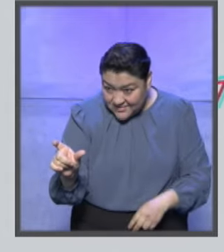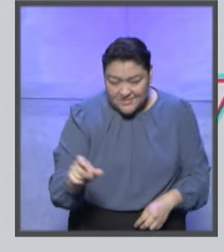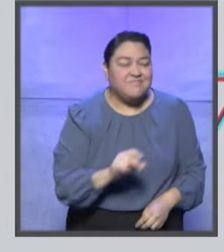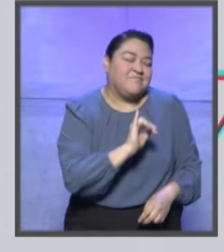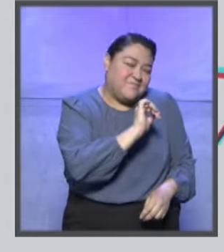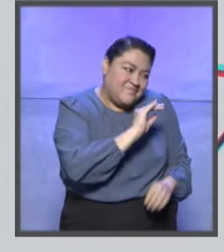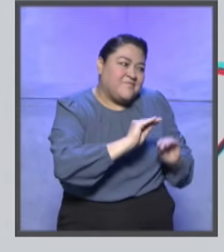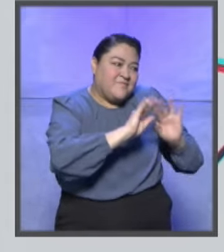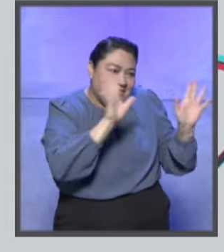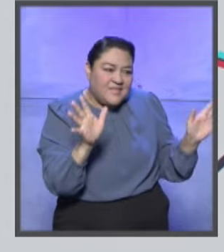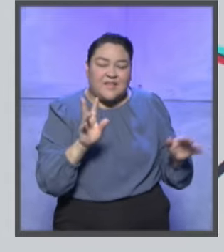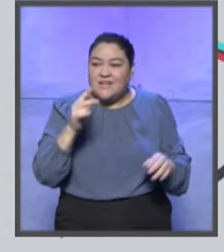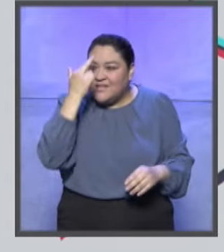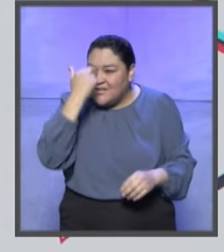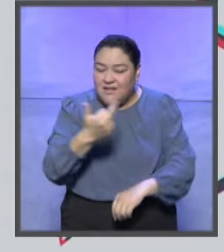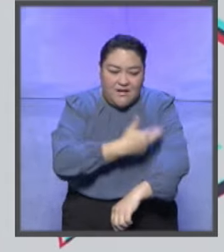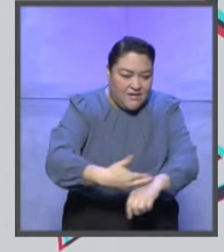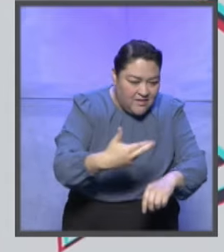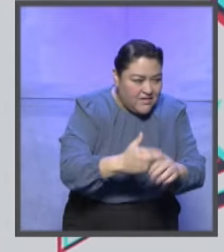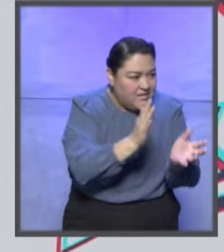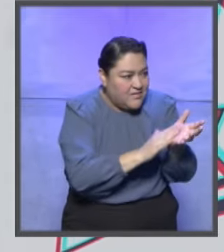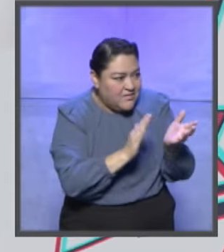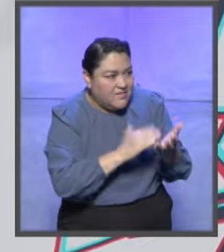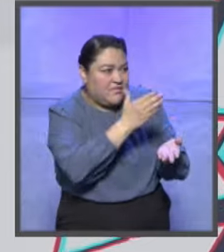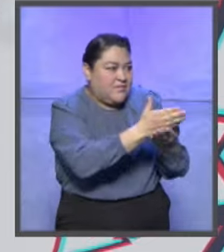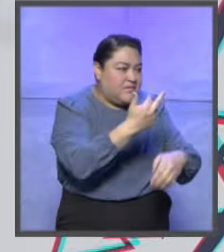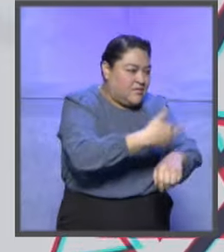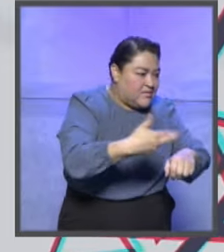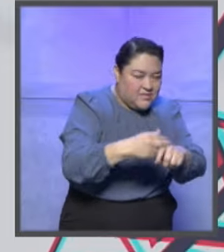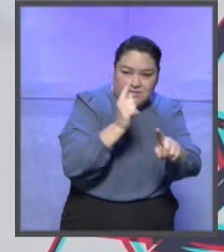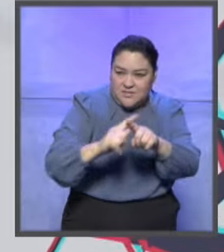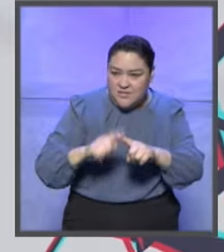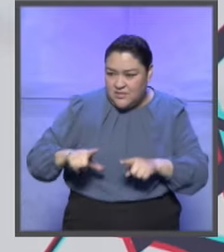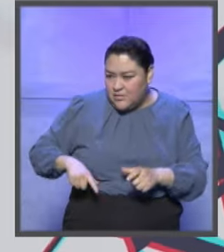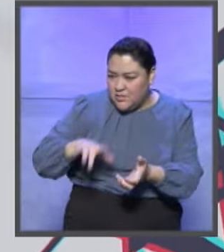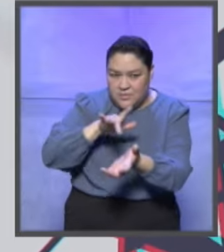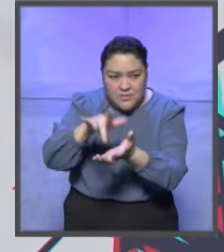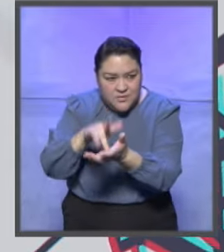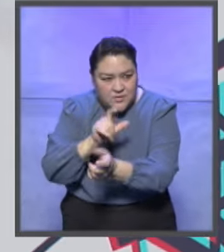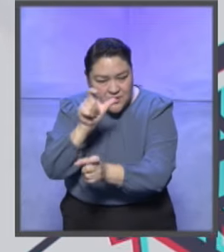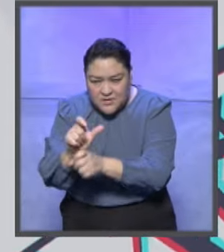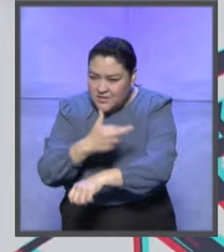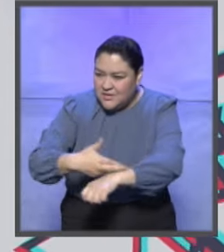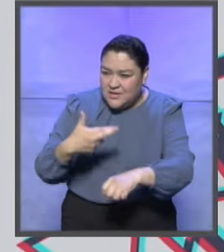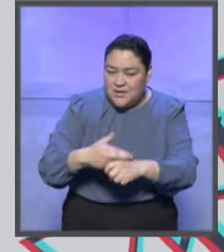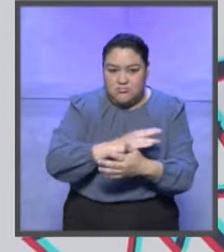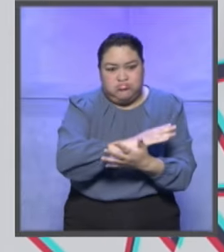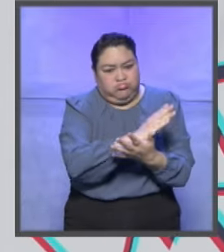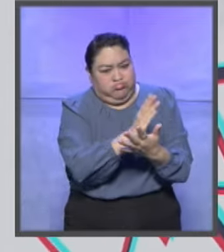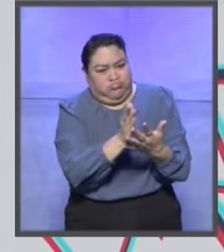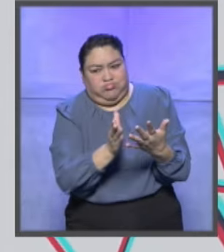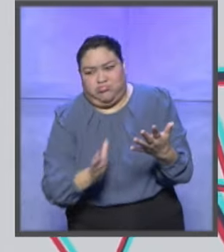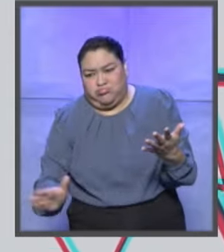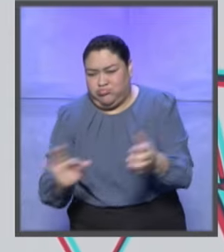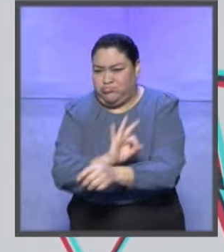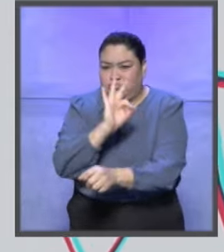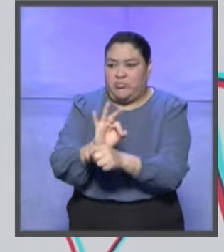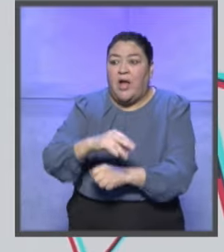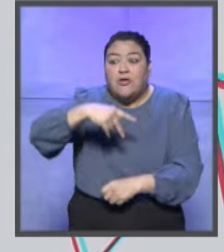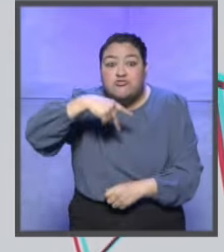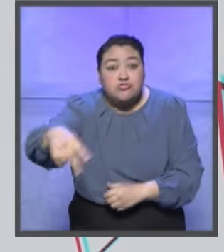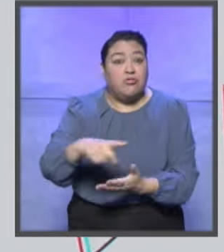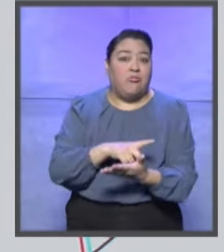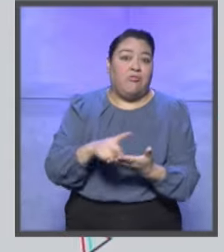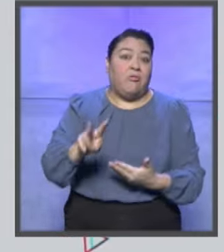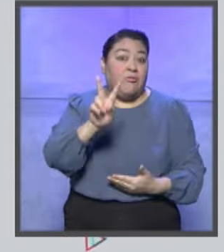con ello, pues puede tener, pues, todos los servicios, toda la ayuda por parte del estado, todo lo que le, todo lo que le, pues, era